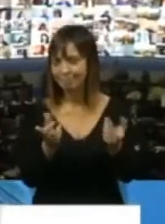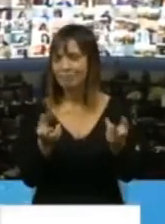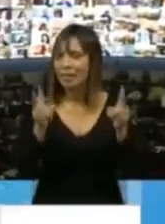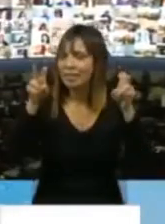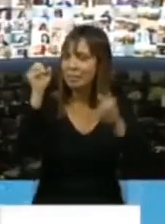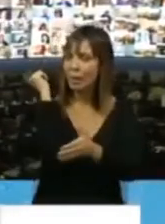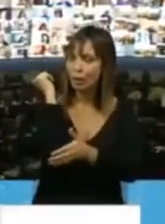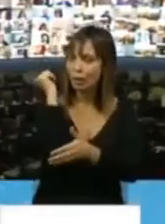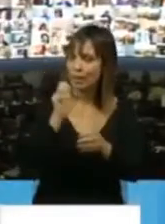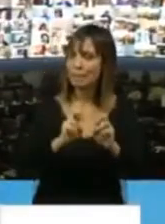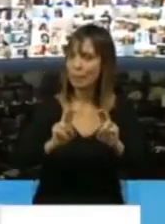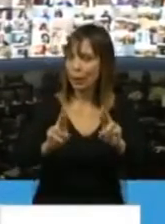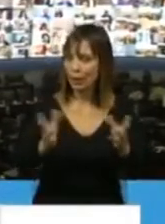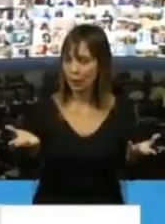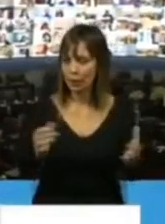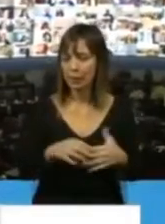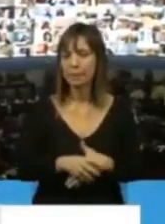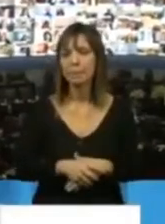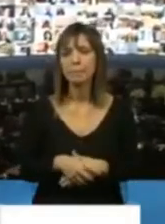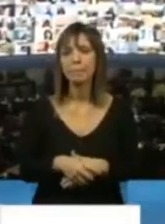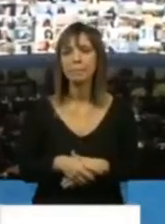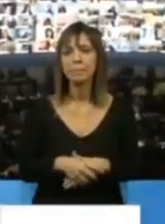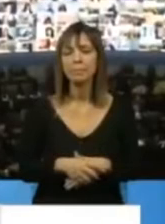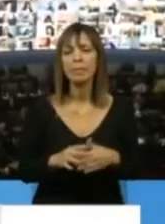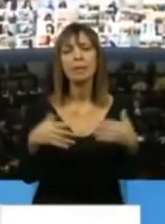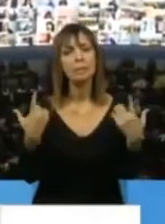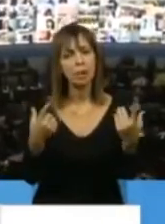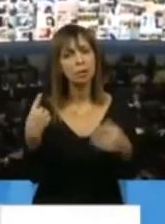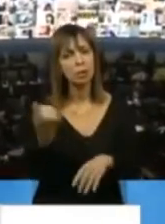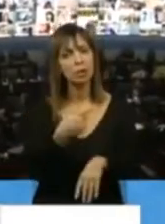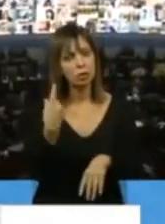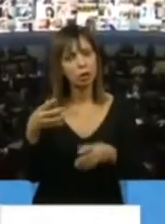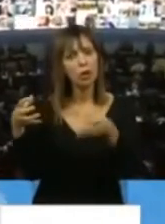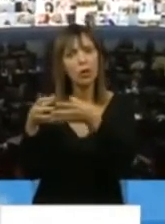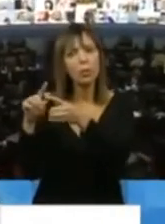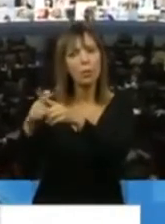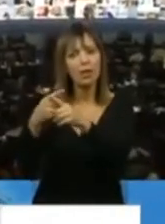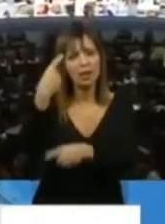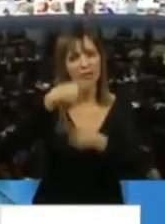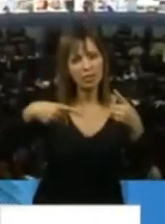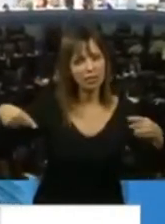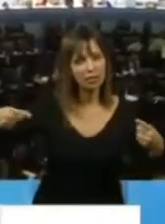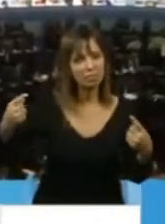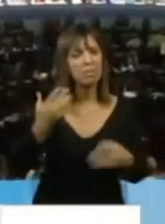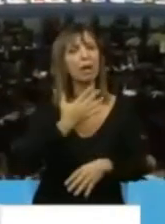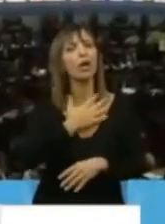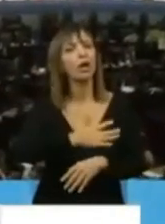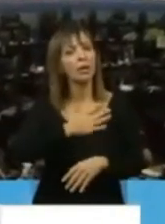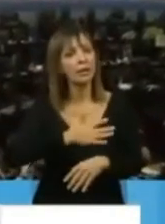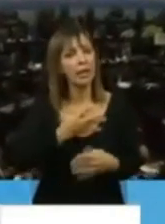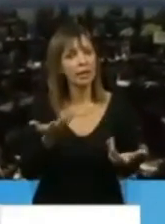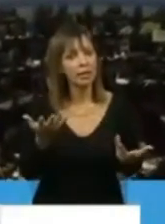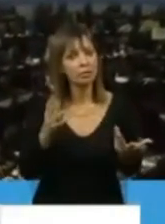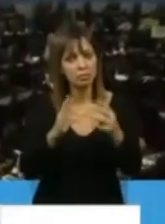vista económico. Y por eso celebramos de todos los bloques la tarea que se estuvo